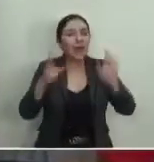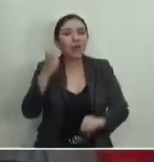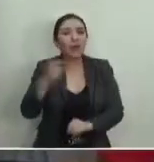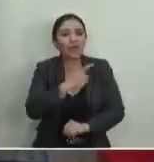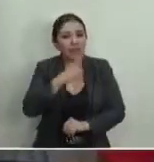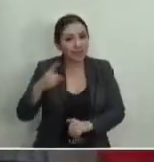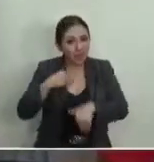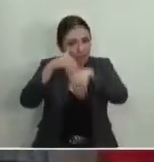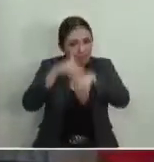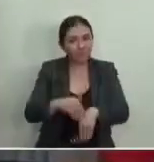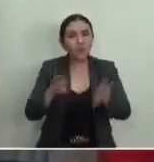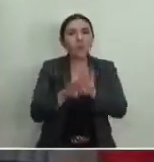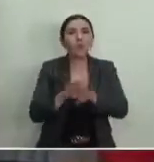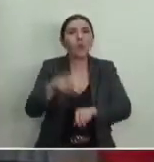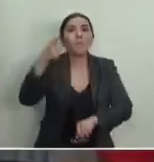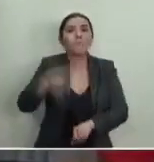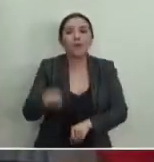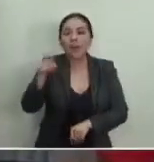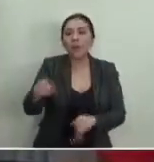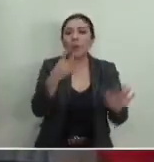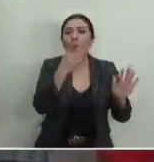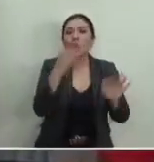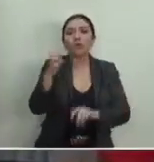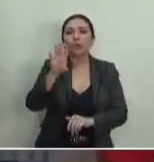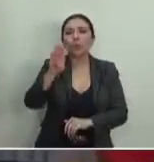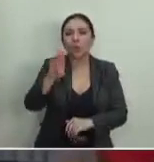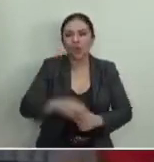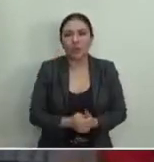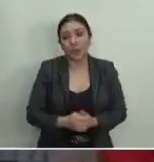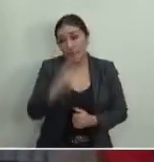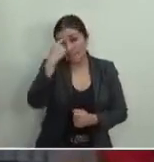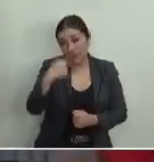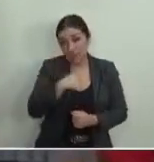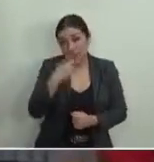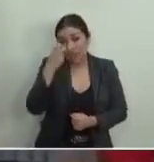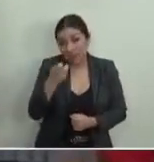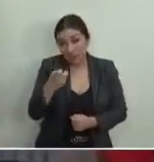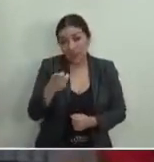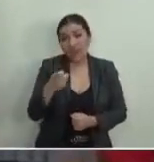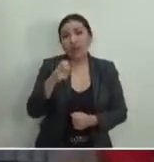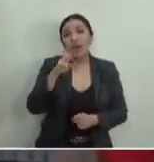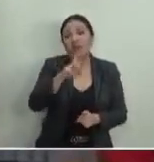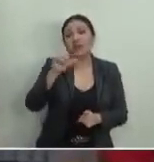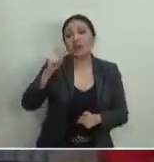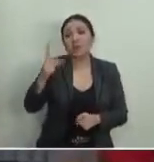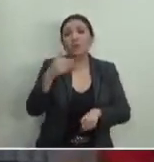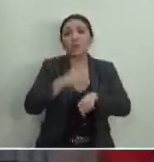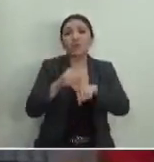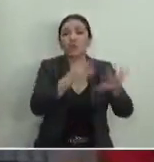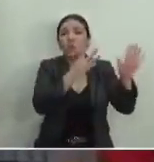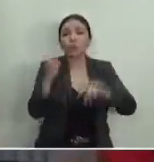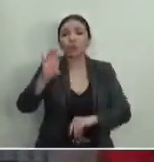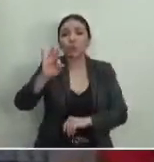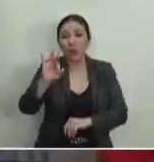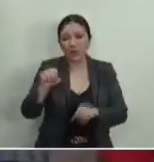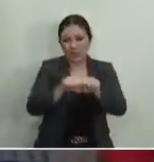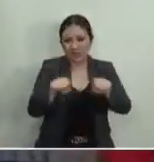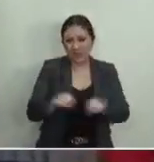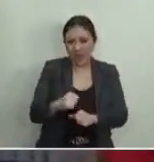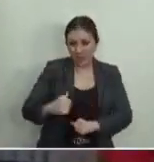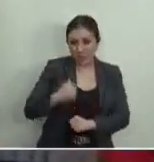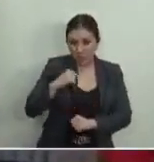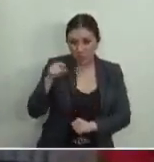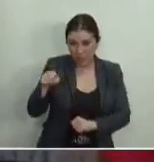seguirse los parámetros del 440. Para mí el significado del recurso de reconciliación 440 de la Sala Superior